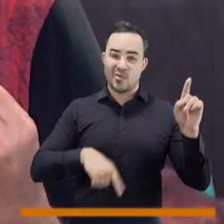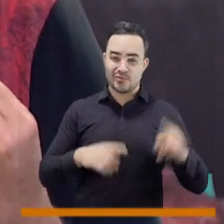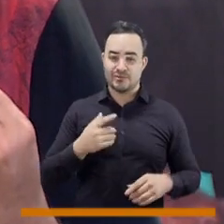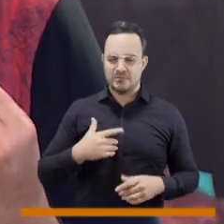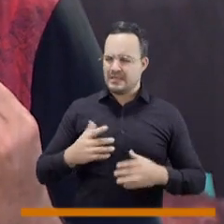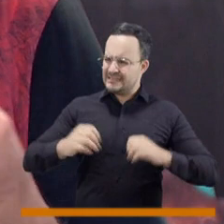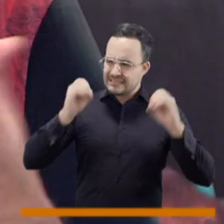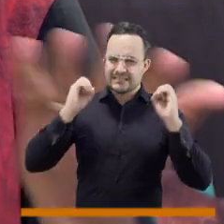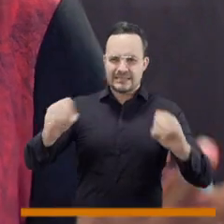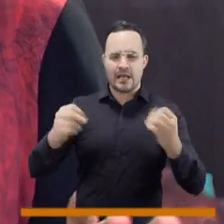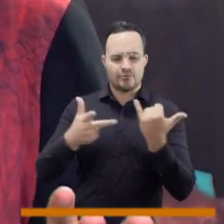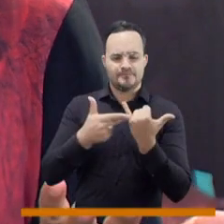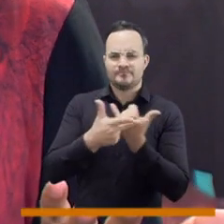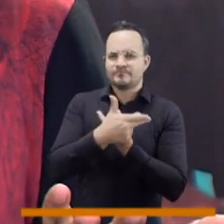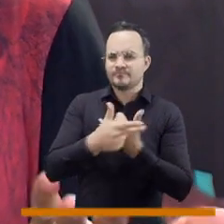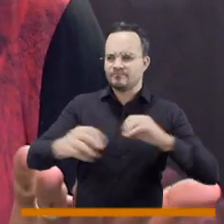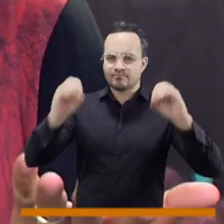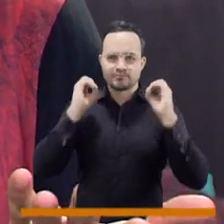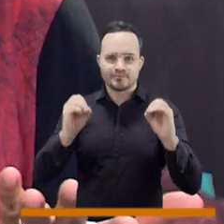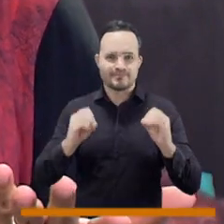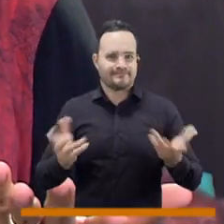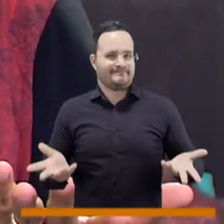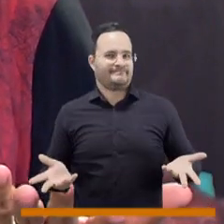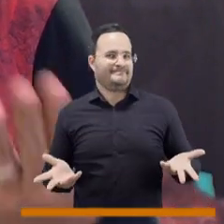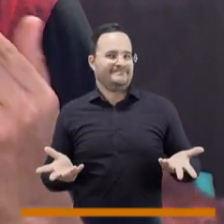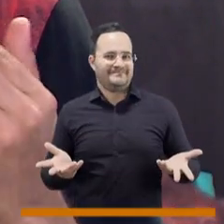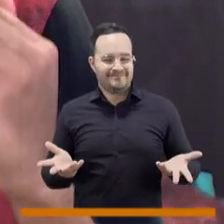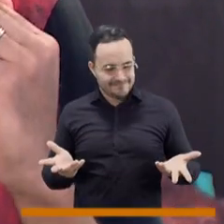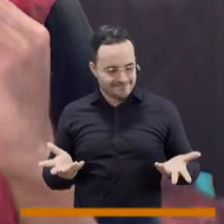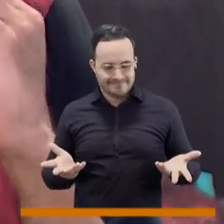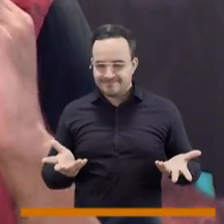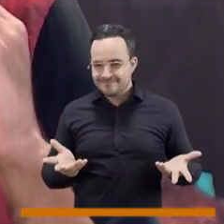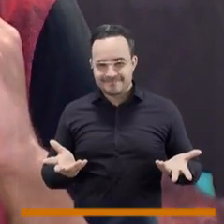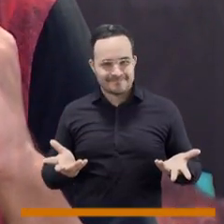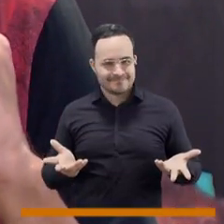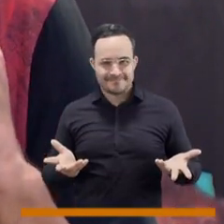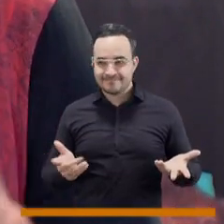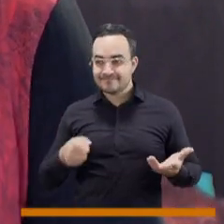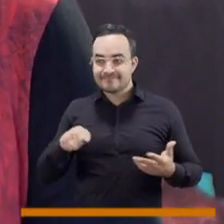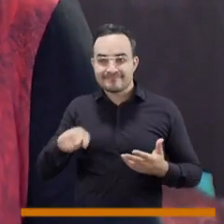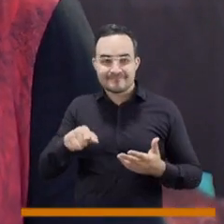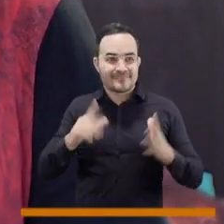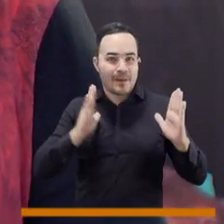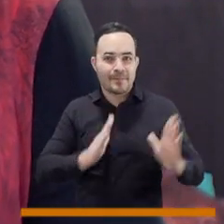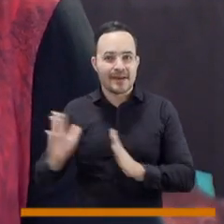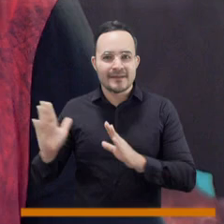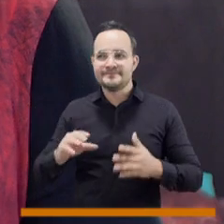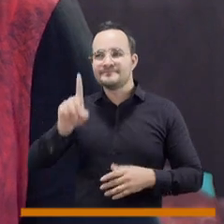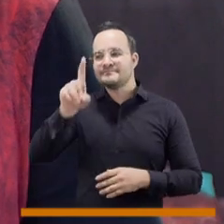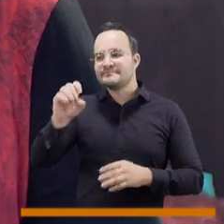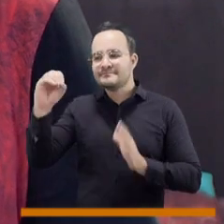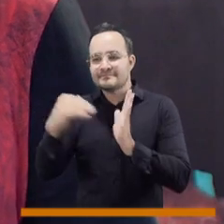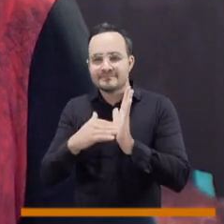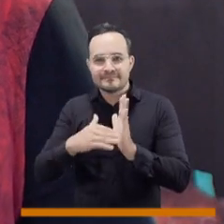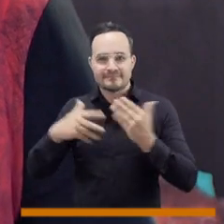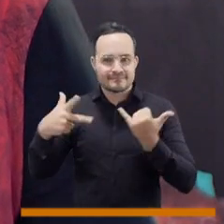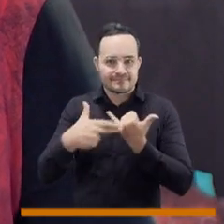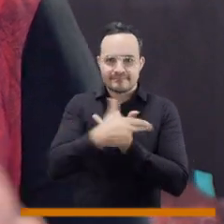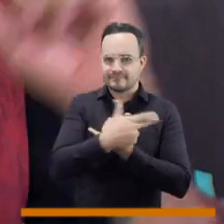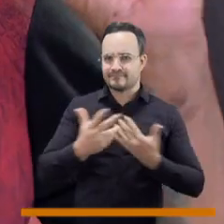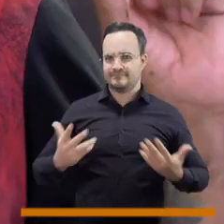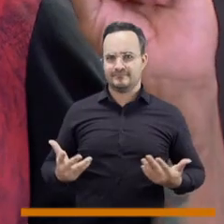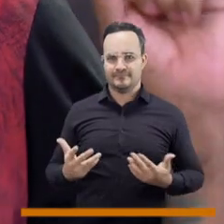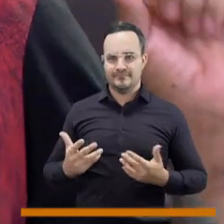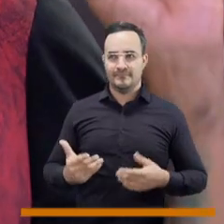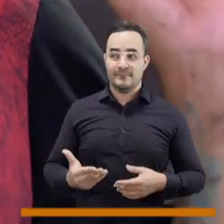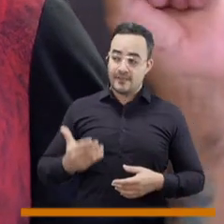que no se han hecho esterilizaciones, sabiendo que este periodo se van a hacer más de 60.000,